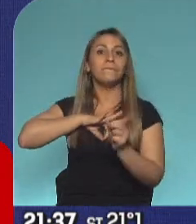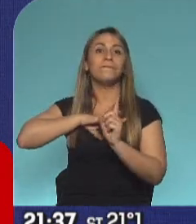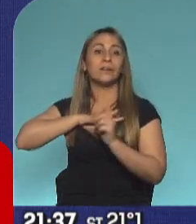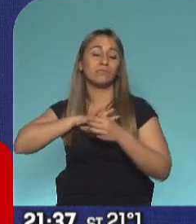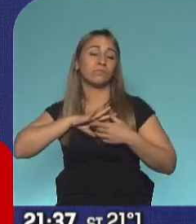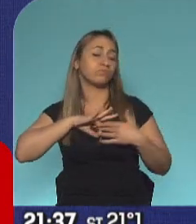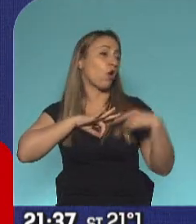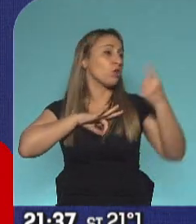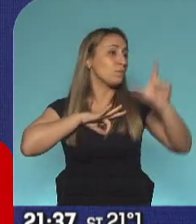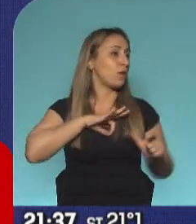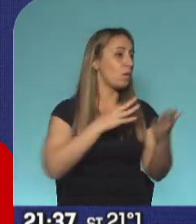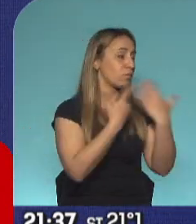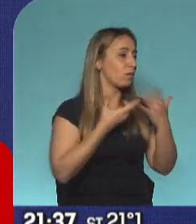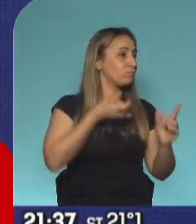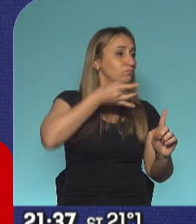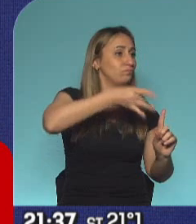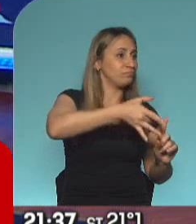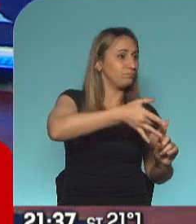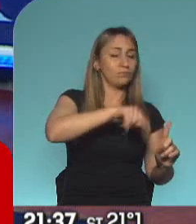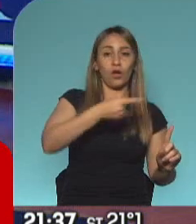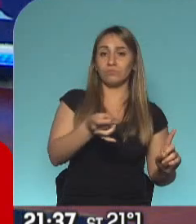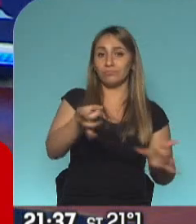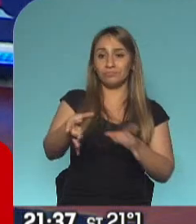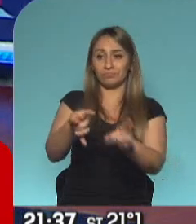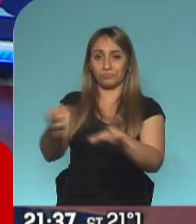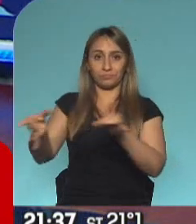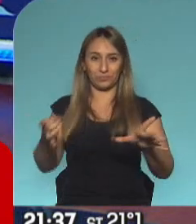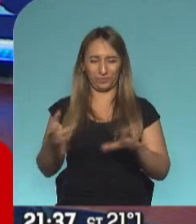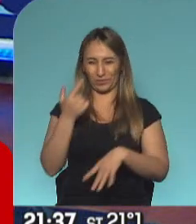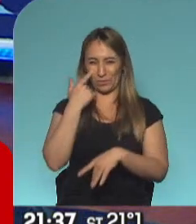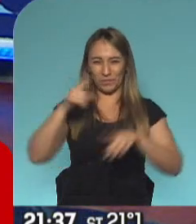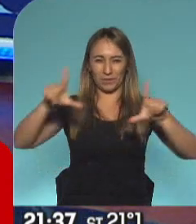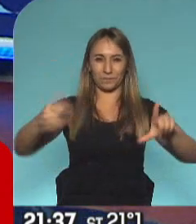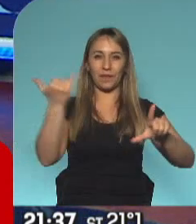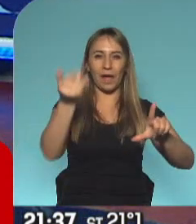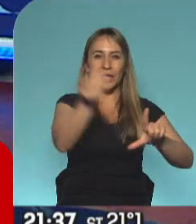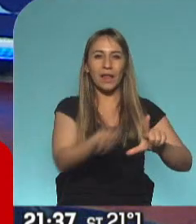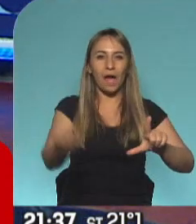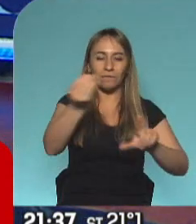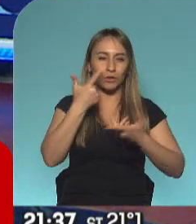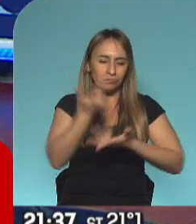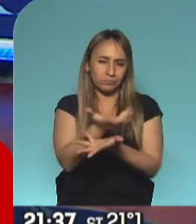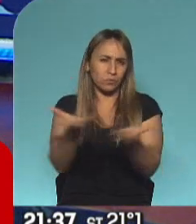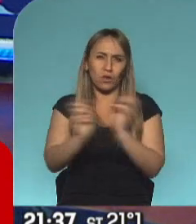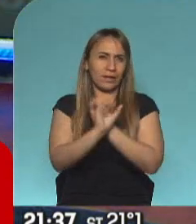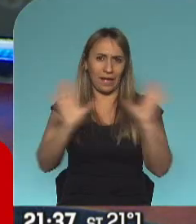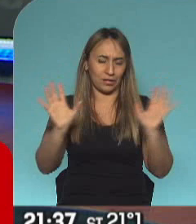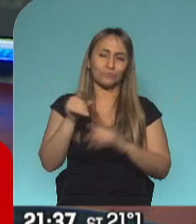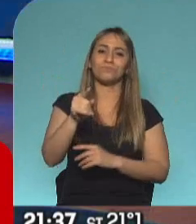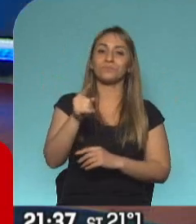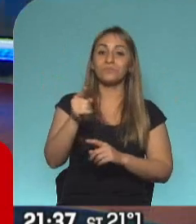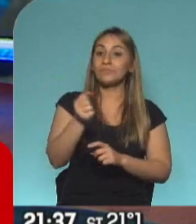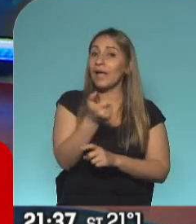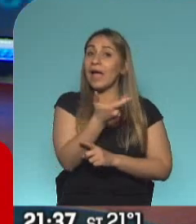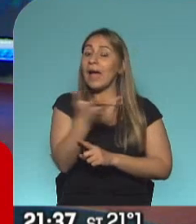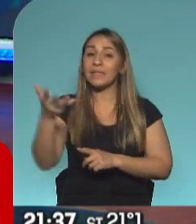pasarlo a otra persona. Tenemos un grafiquito que se ve un poco más claro que la cantidad de